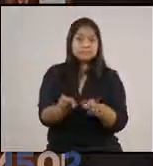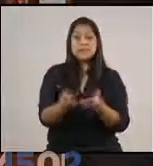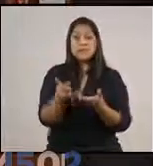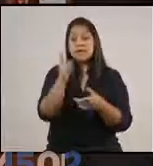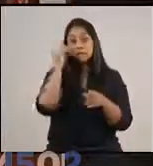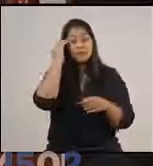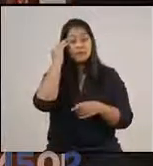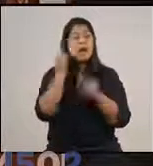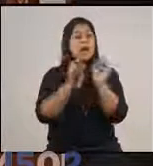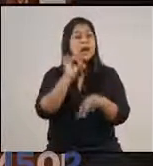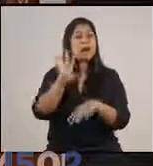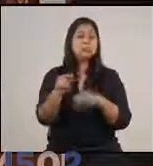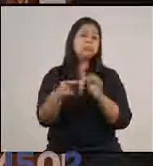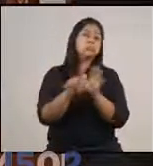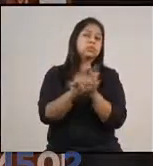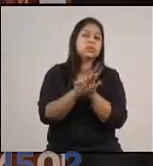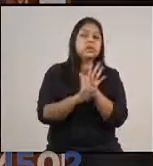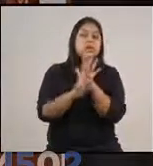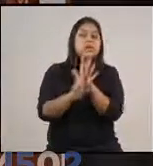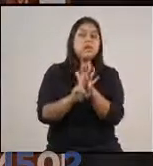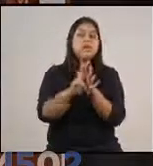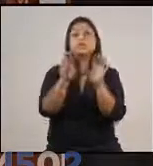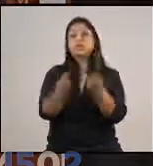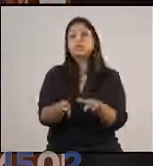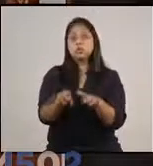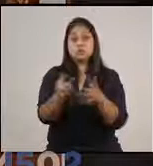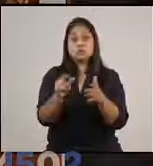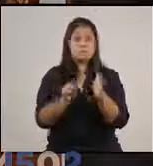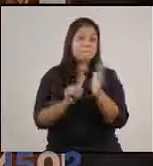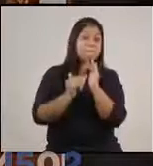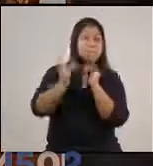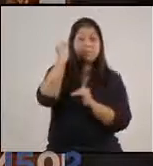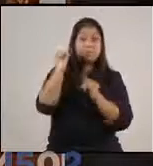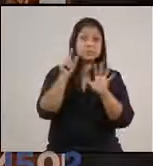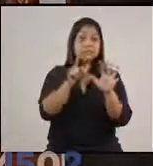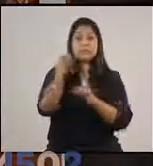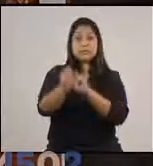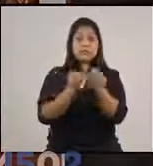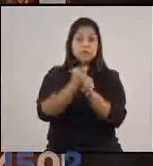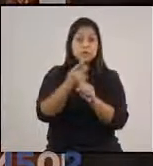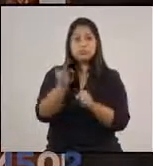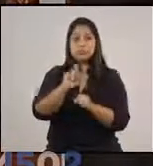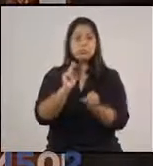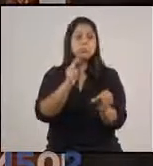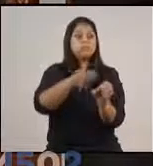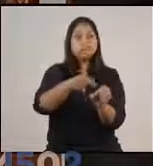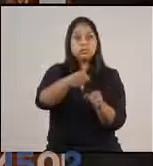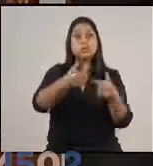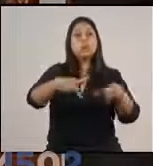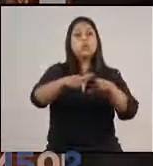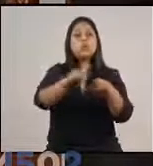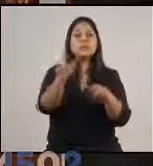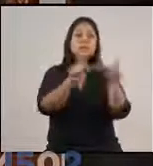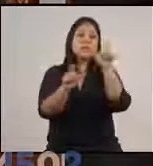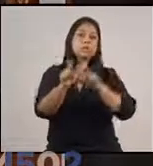disposiciones, como el recomendar a las personas mayores de 60 años que no lleguen o asistan en horarios especiales a centros